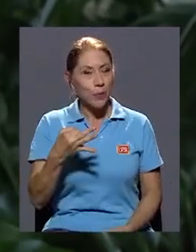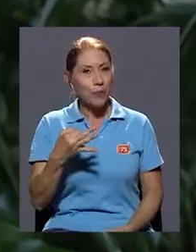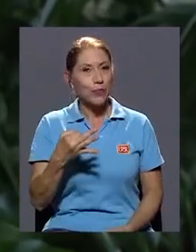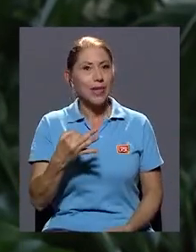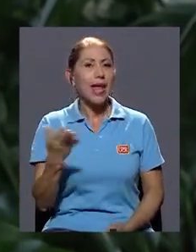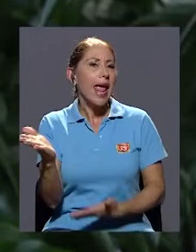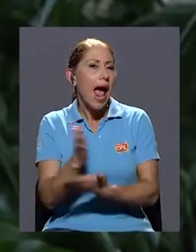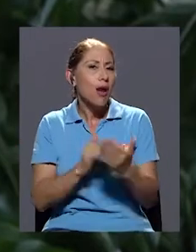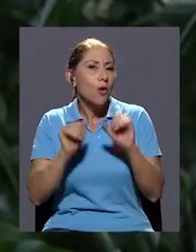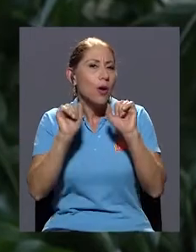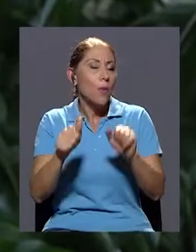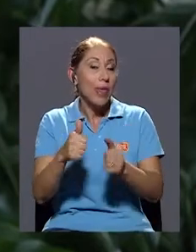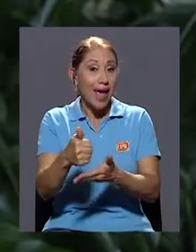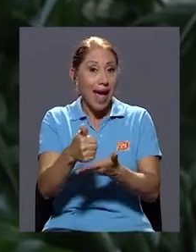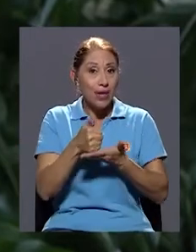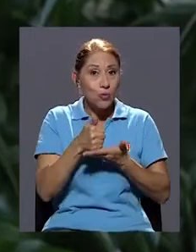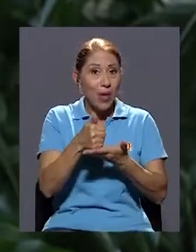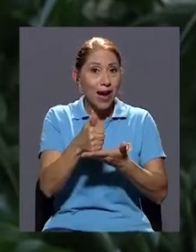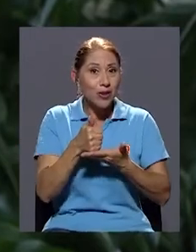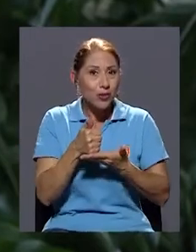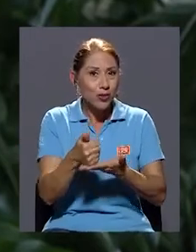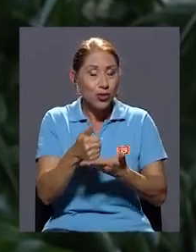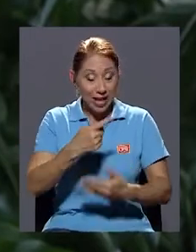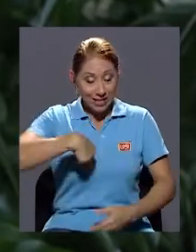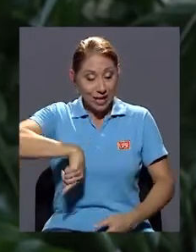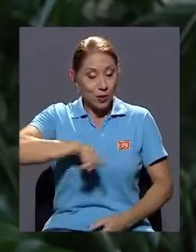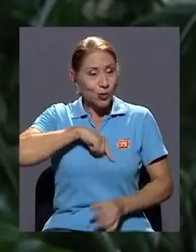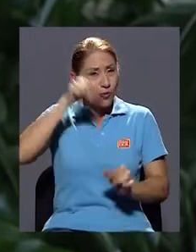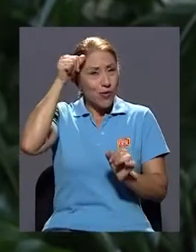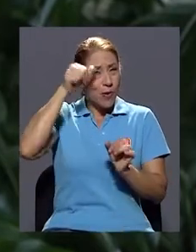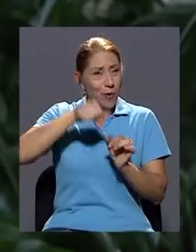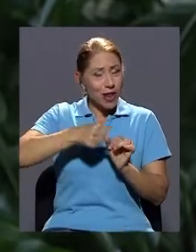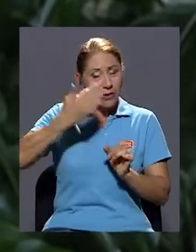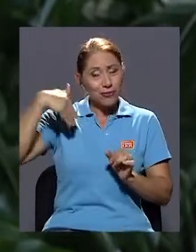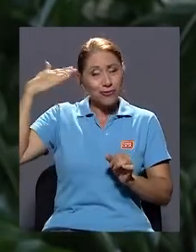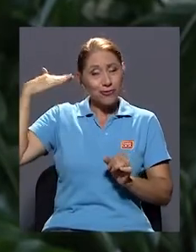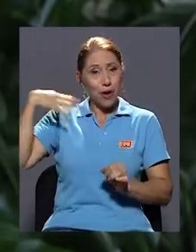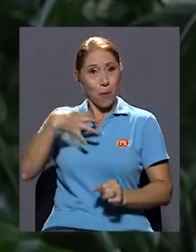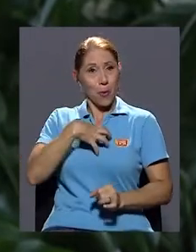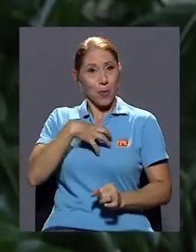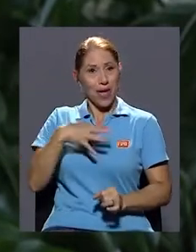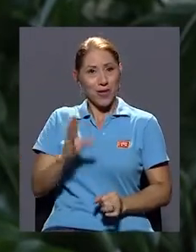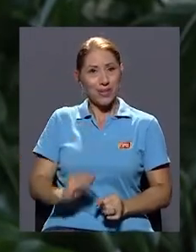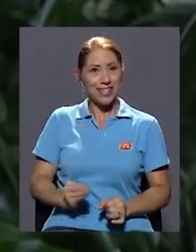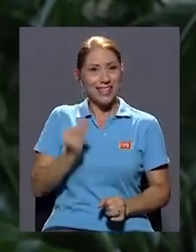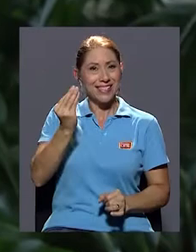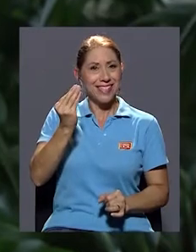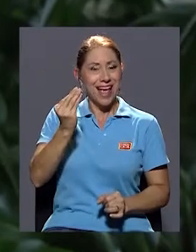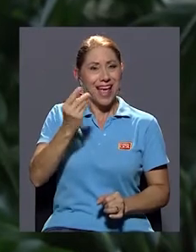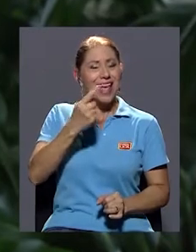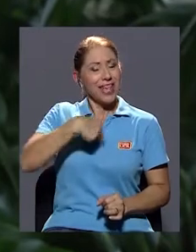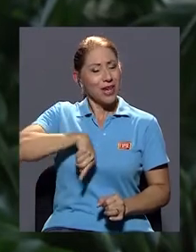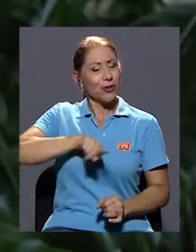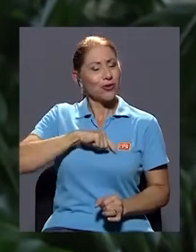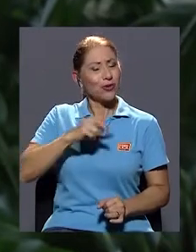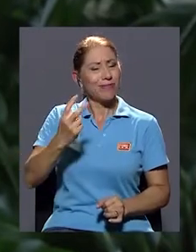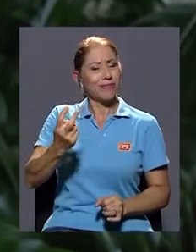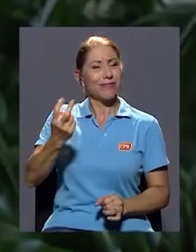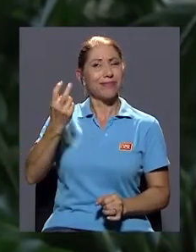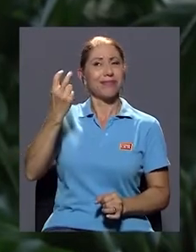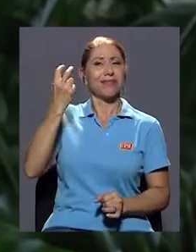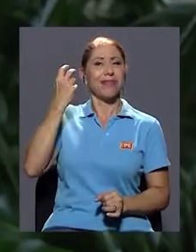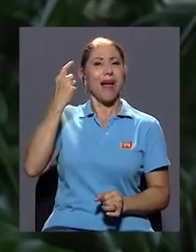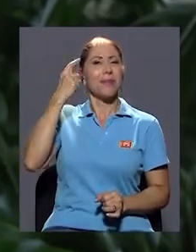que un ejercicio que puede ayudarnos es recordarnos nosotros de nuestra propia adolescencia y un poco evocar cómo nosotros